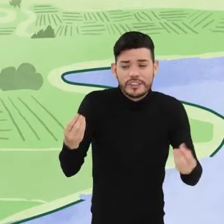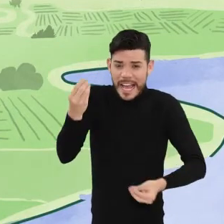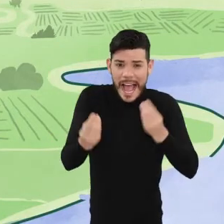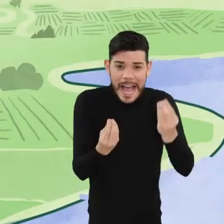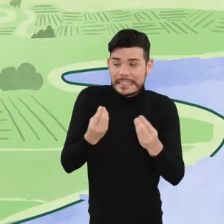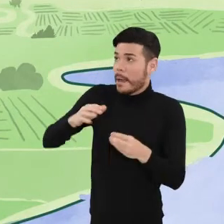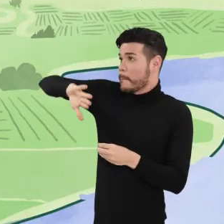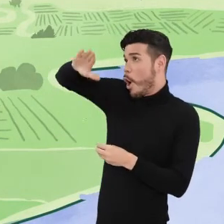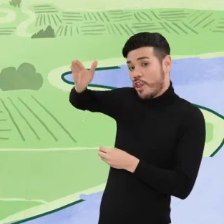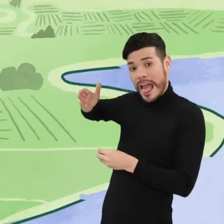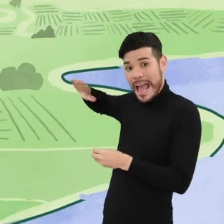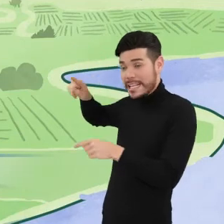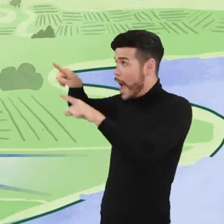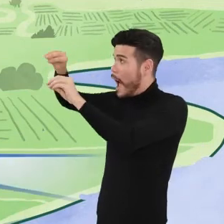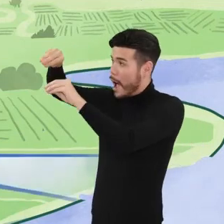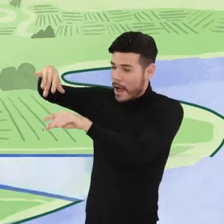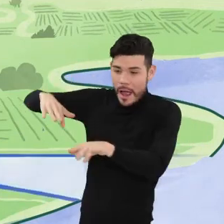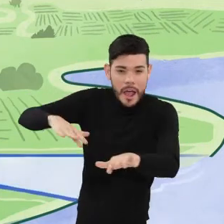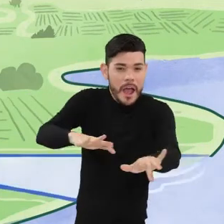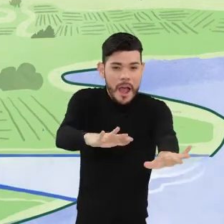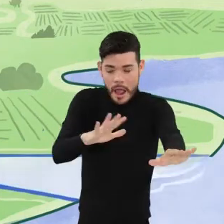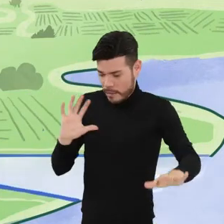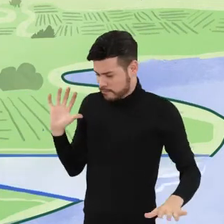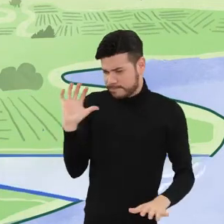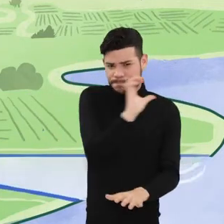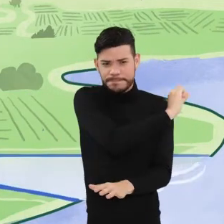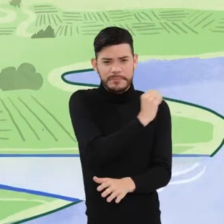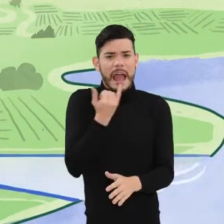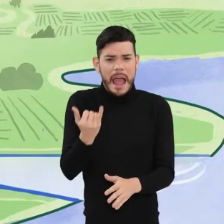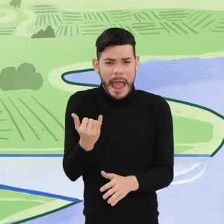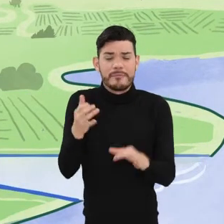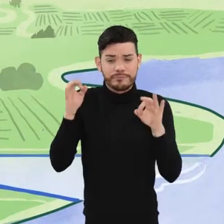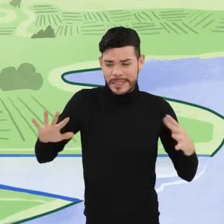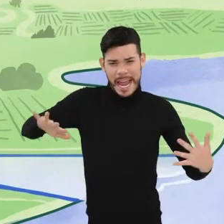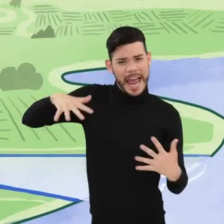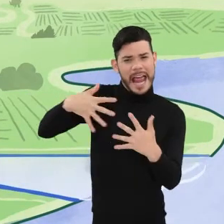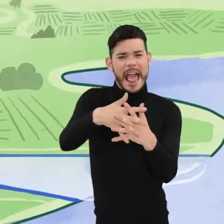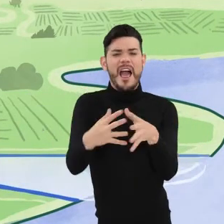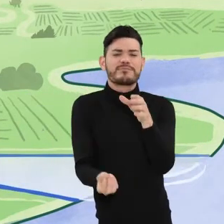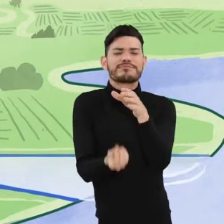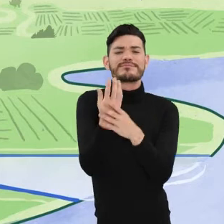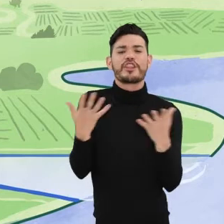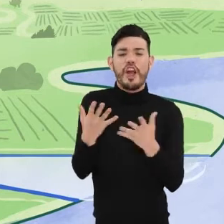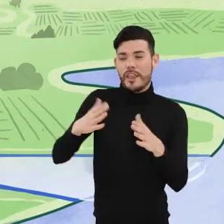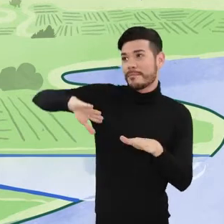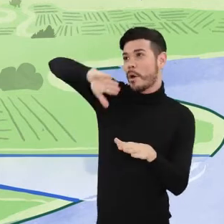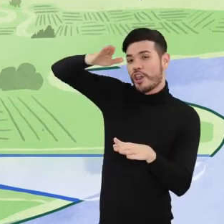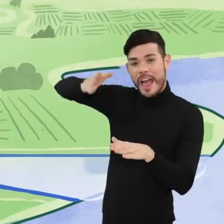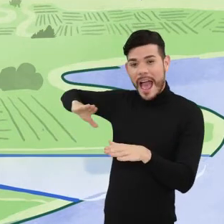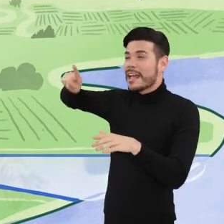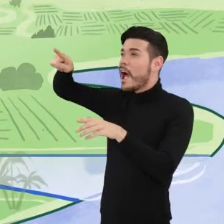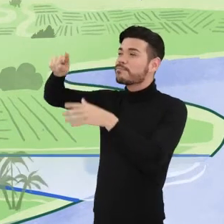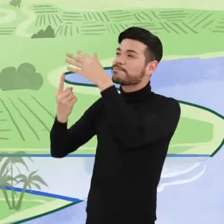llevan consigo lo que hacemos desde las montañas hasta el litoral. Es una red compleja que nace de las zonas altas de las